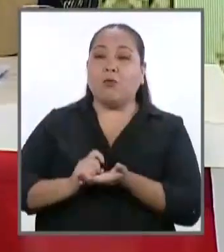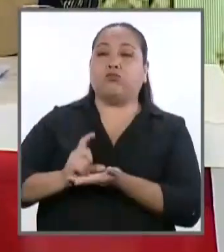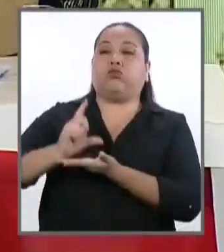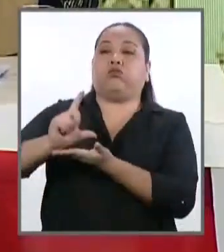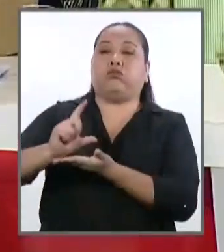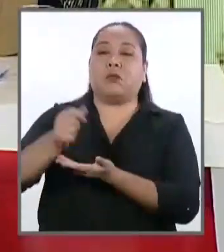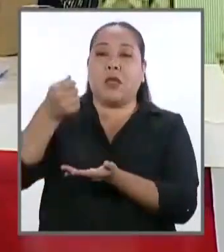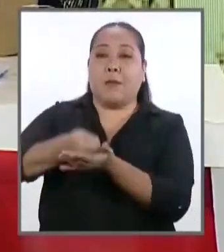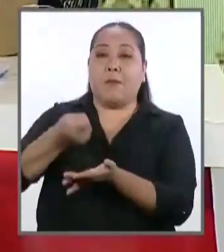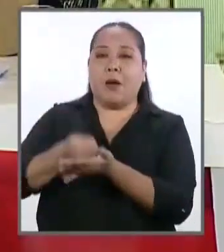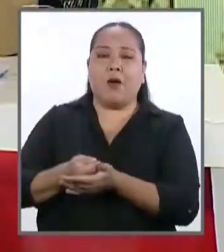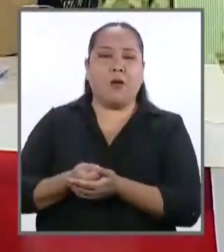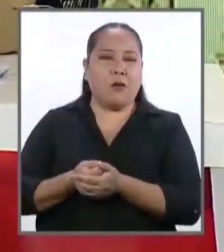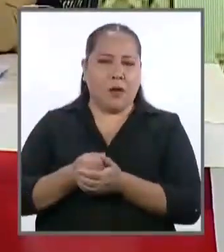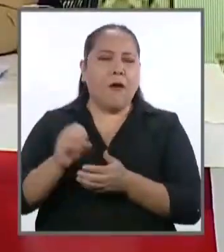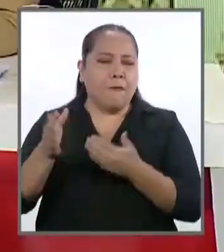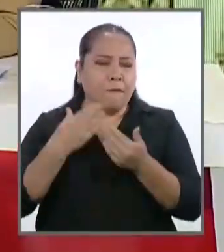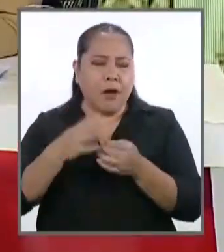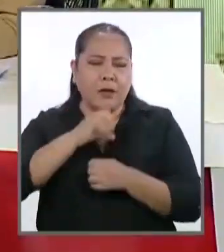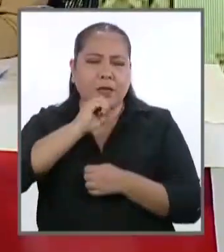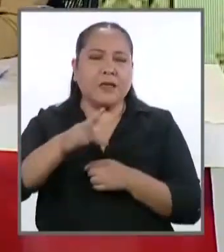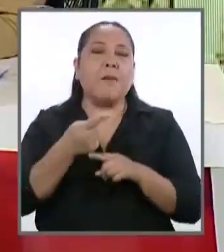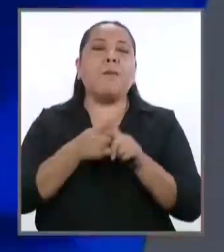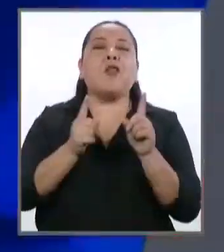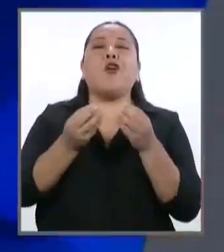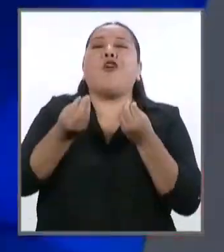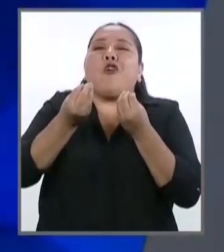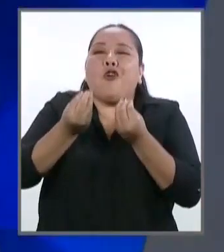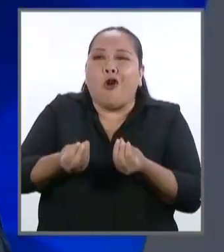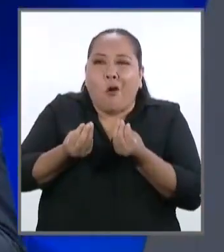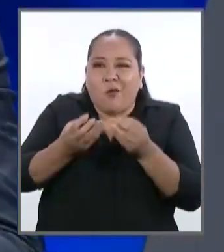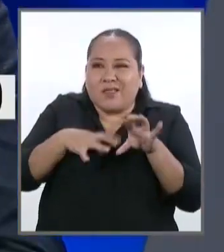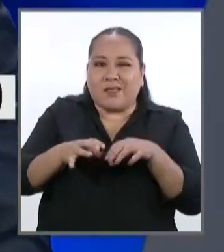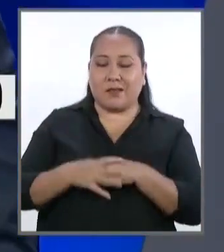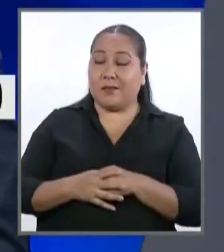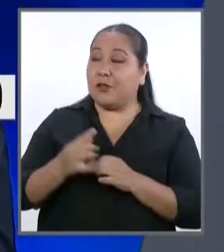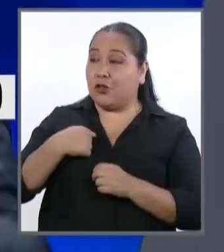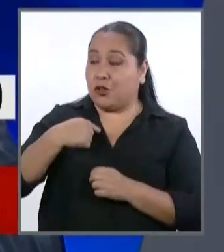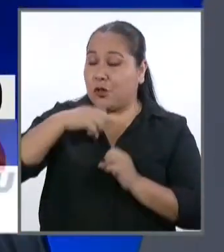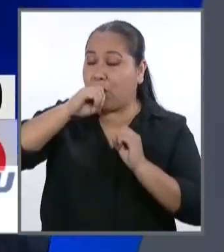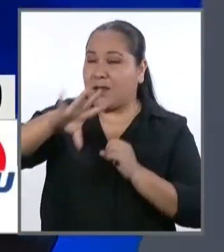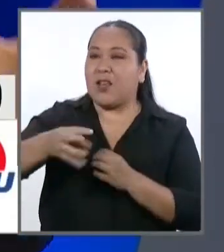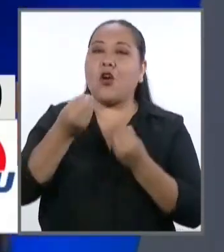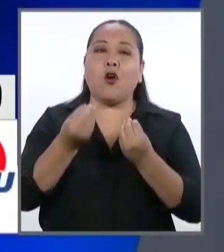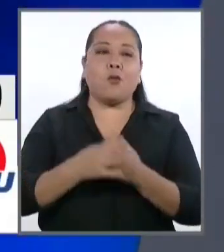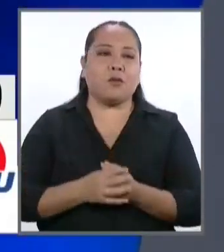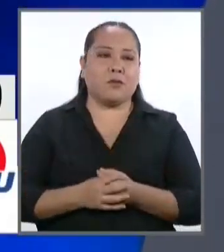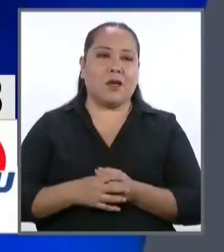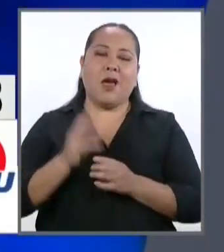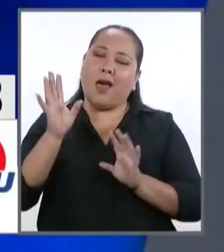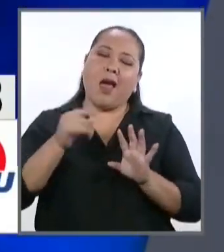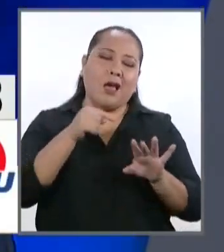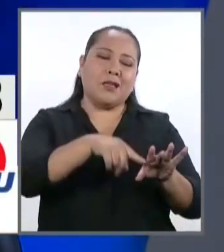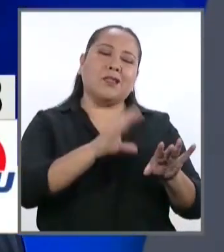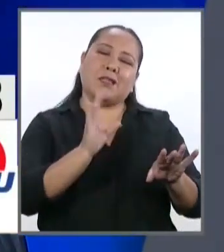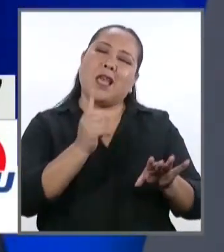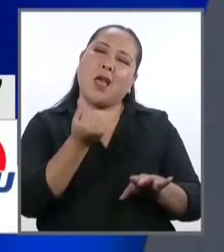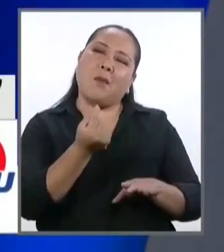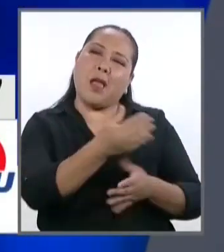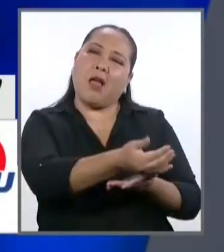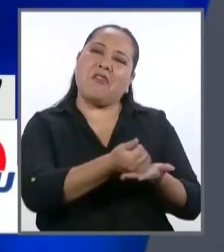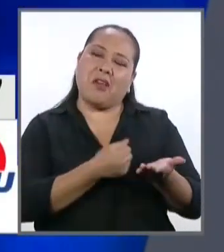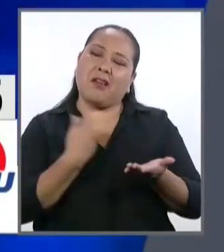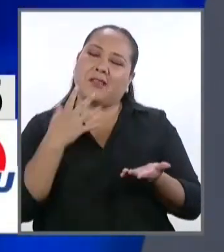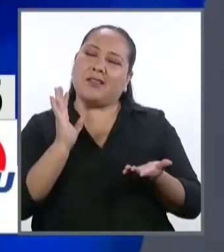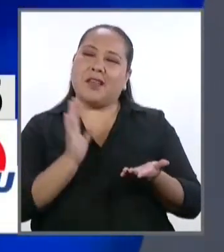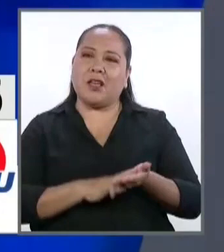fácil, pero el cómo siempre es más complejo. Ahora te voy a decir el cómo, Mónica, porque es muy gaseoso decir, ahí pues, del presupuesto que salga.